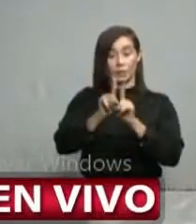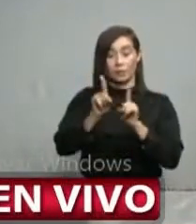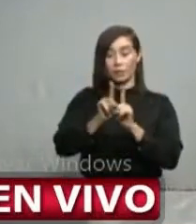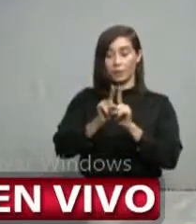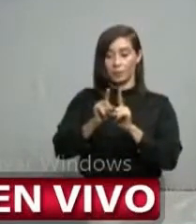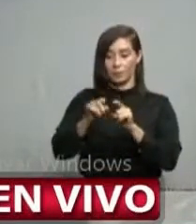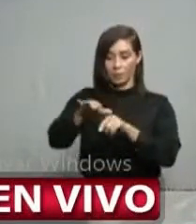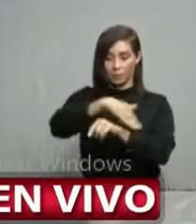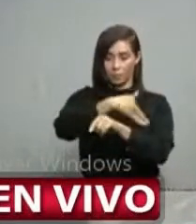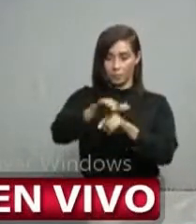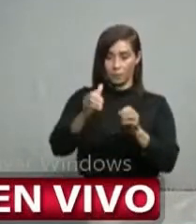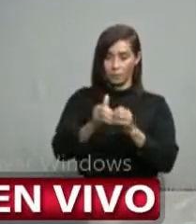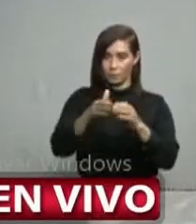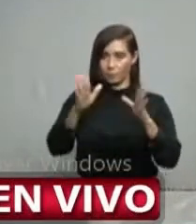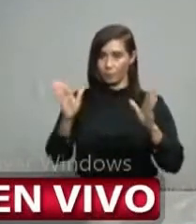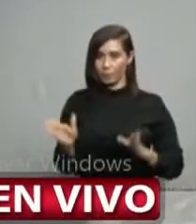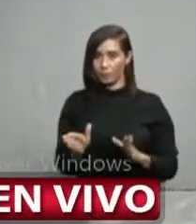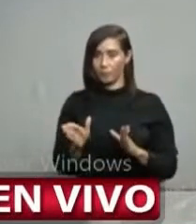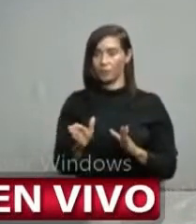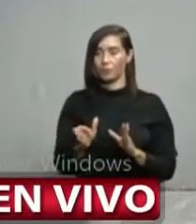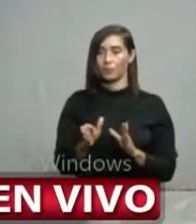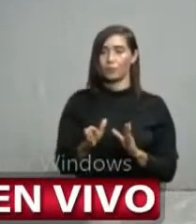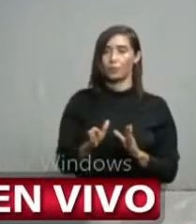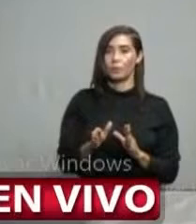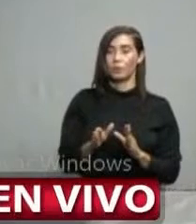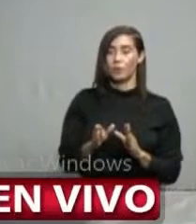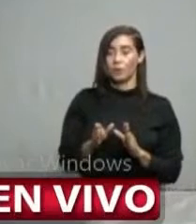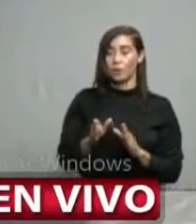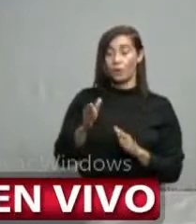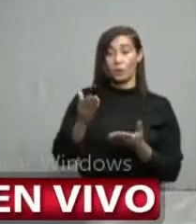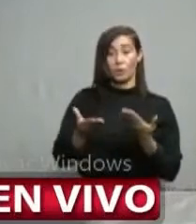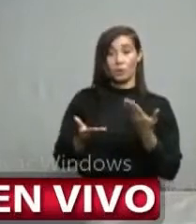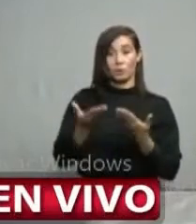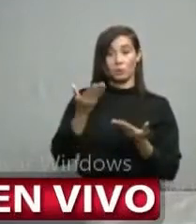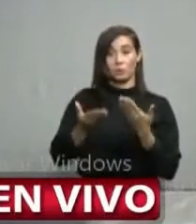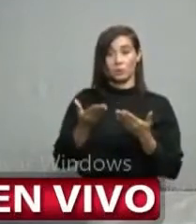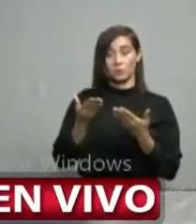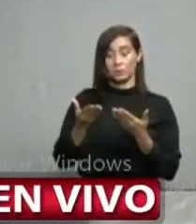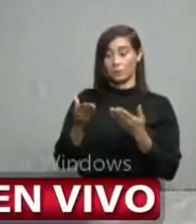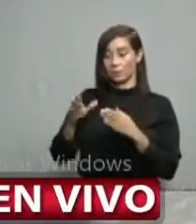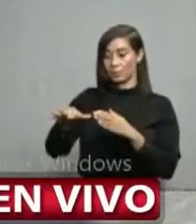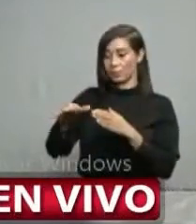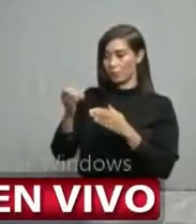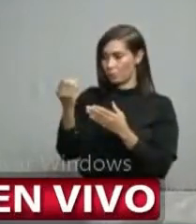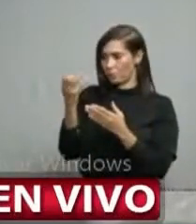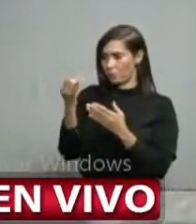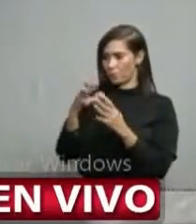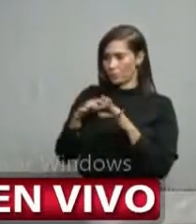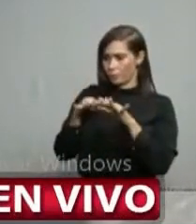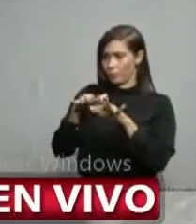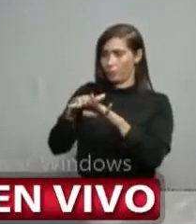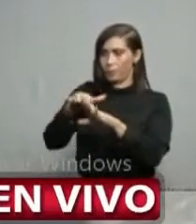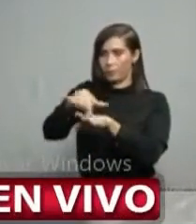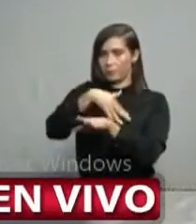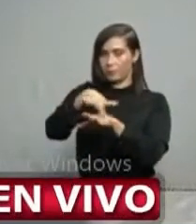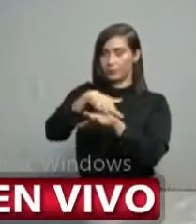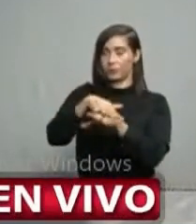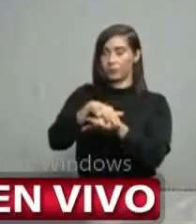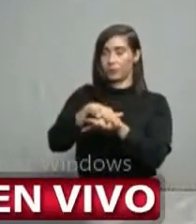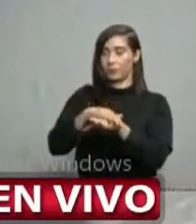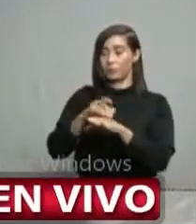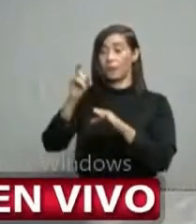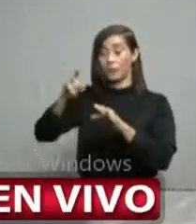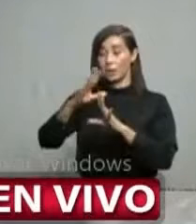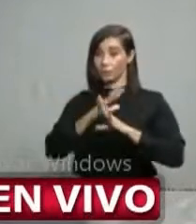espacios públicos o lugares de alta circulación. Evitar los